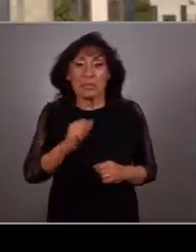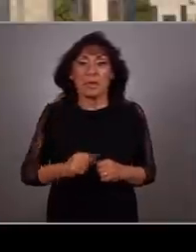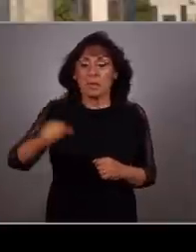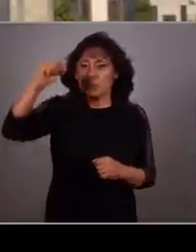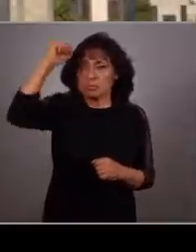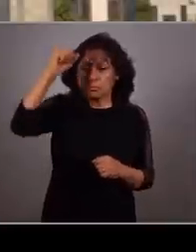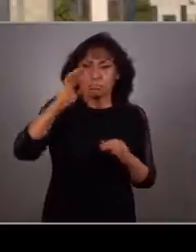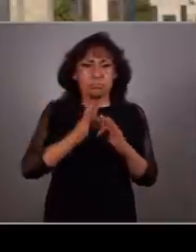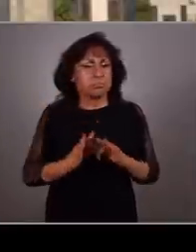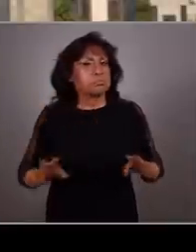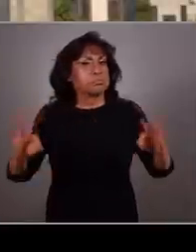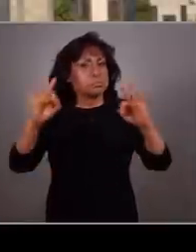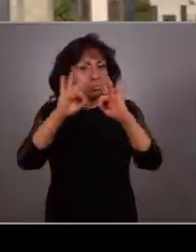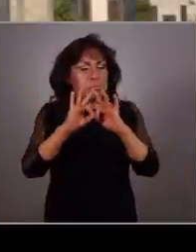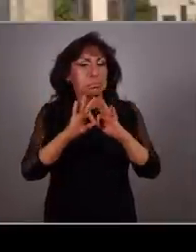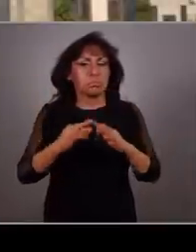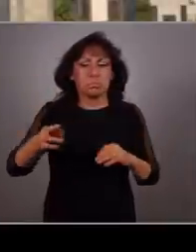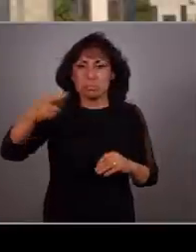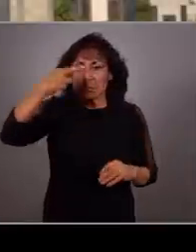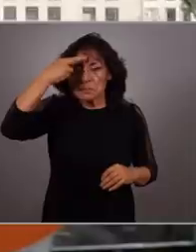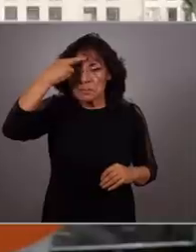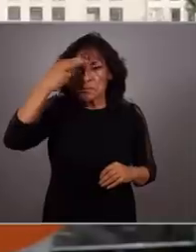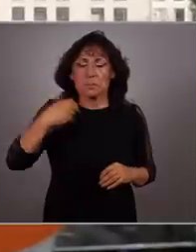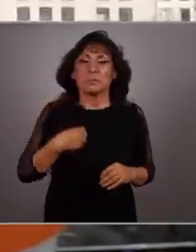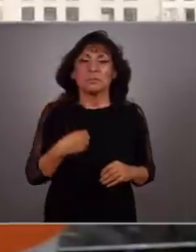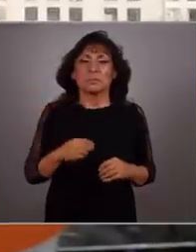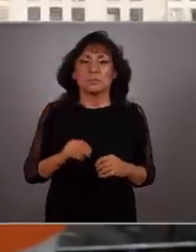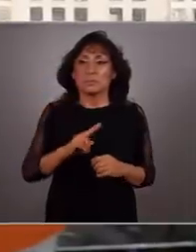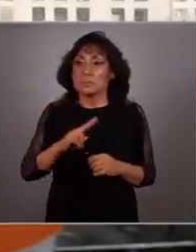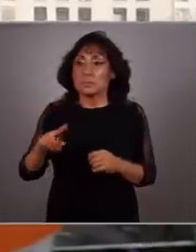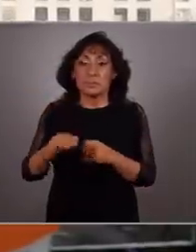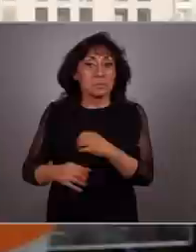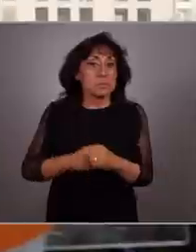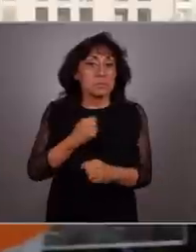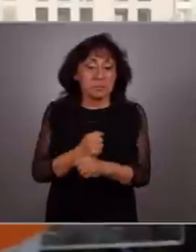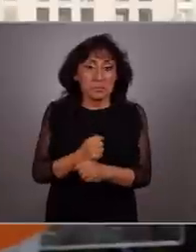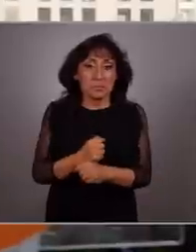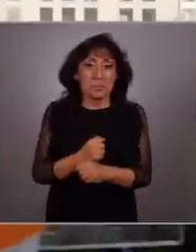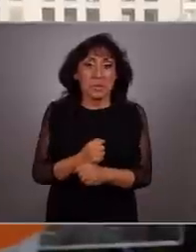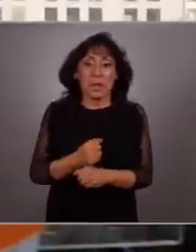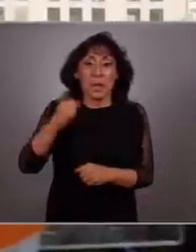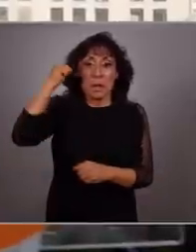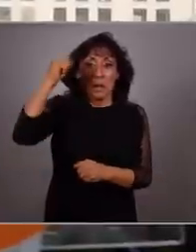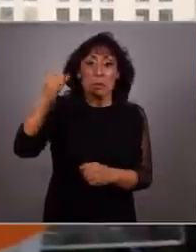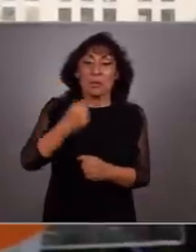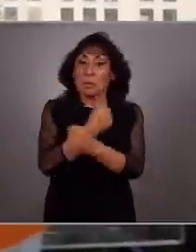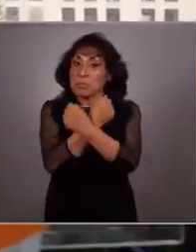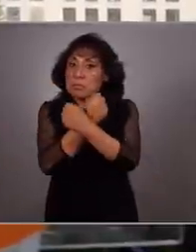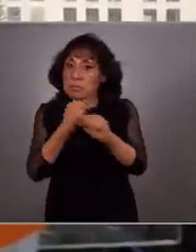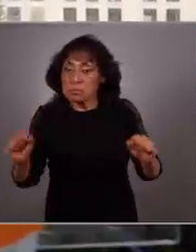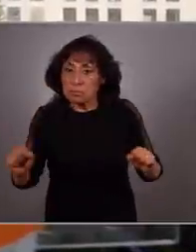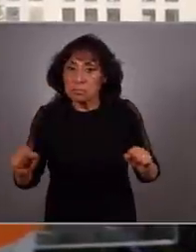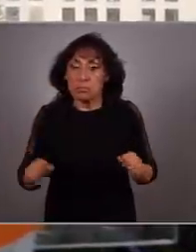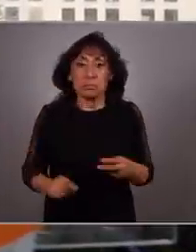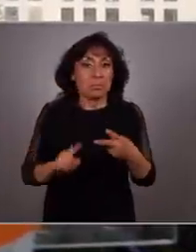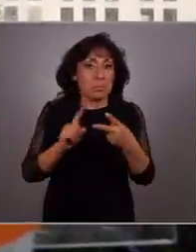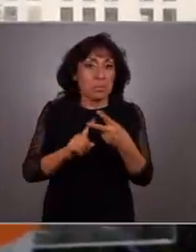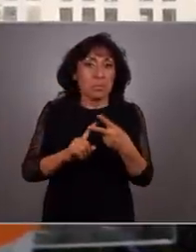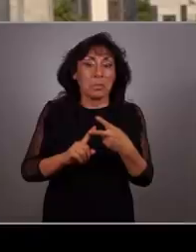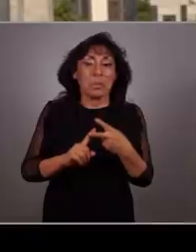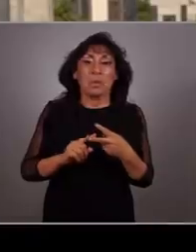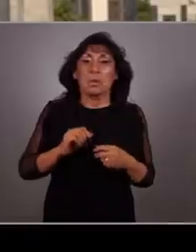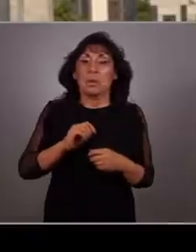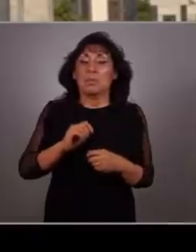siempre vale la pena luchar. Hace más de 200 años, la lucha fue para romper las cadenas de la esclavitud.